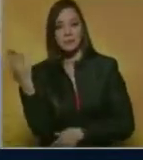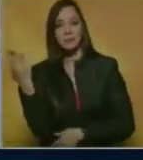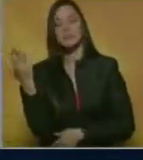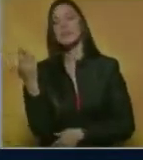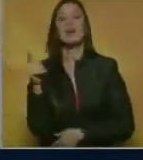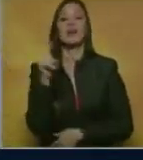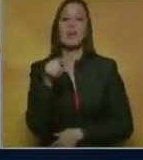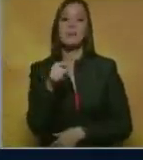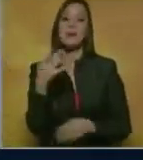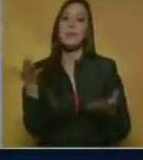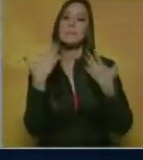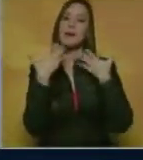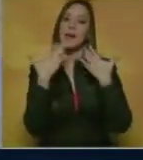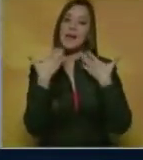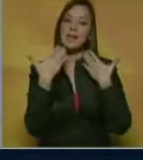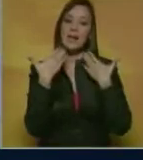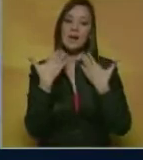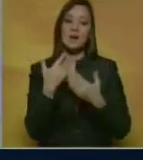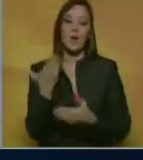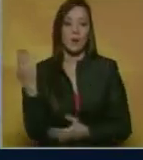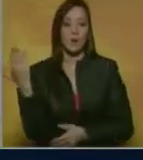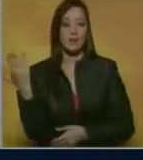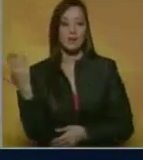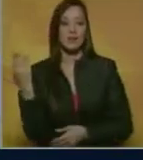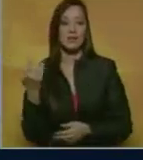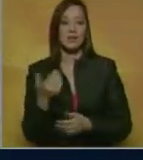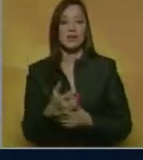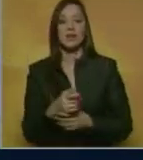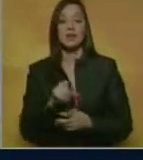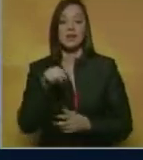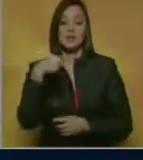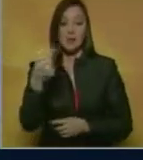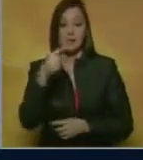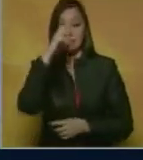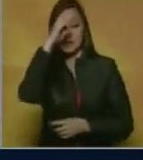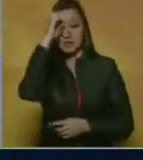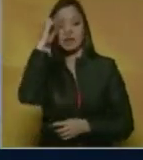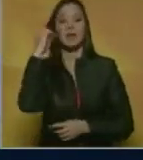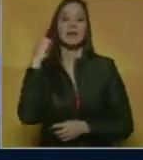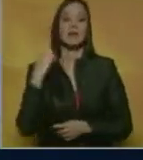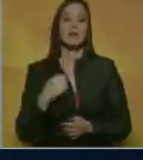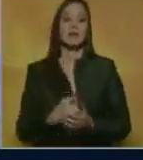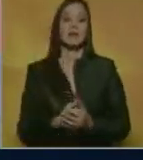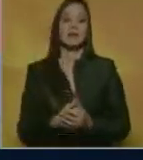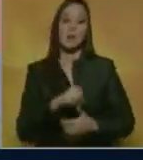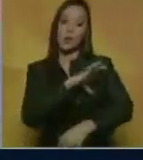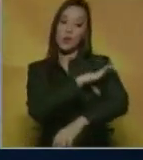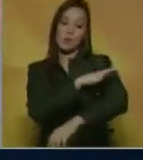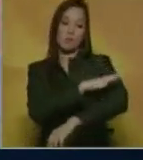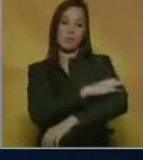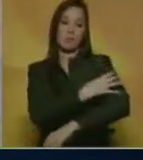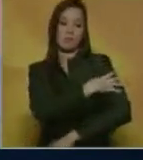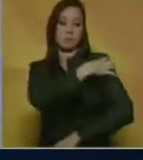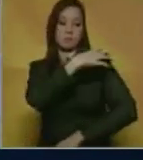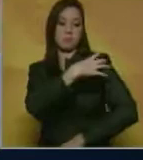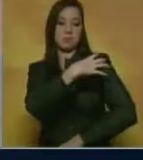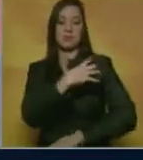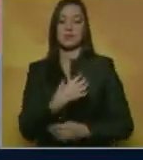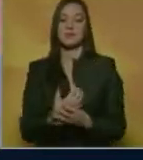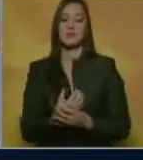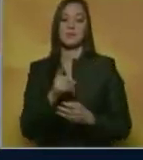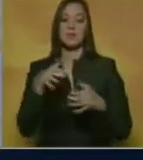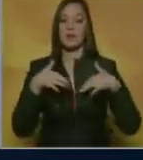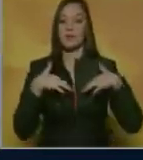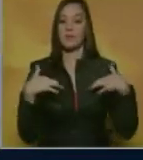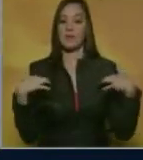verano con amplias túnicas y tafetán gitano de popelina o crepe de seda con mangas abollonadas y dejando al